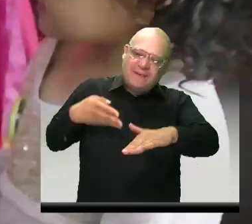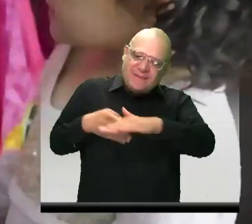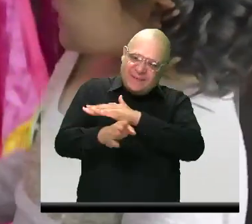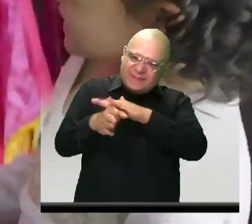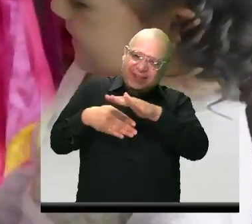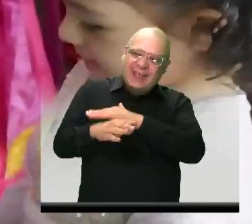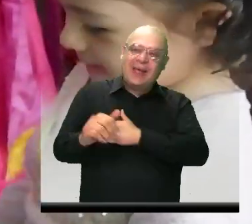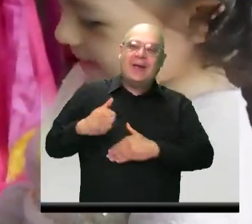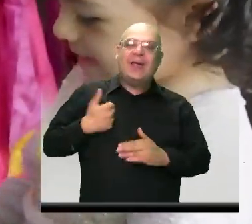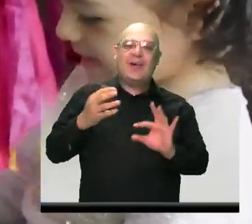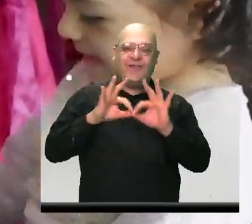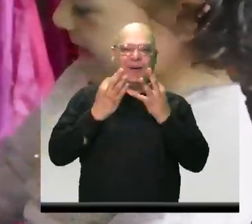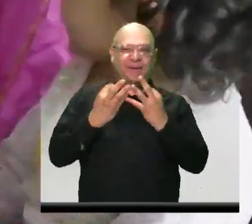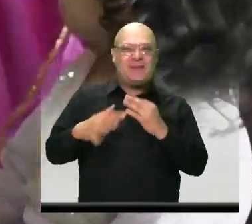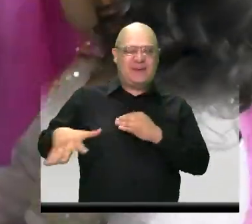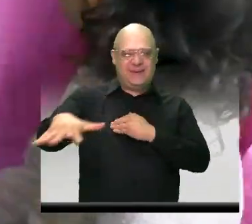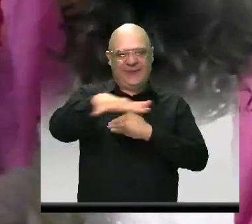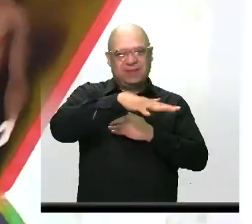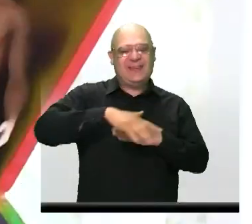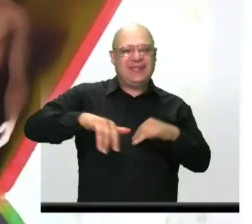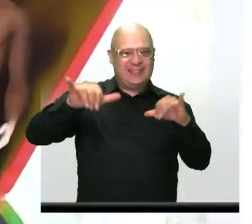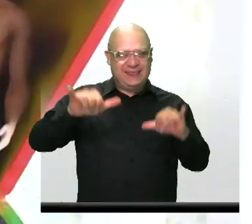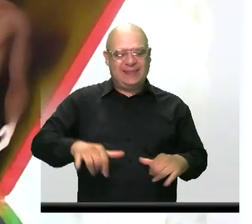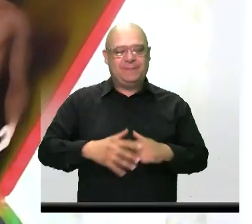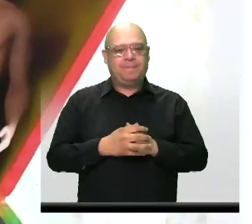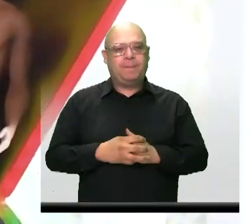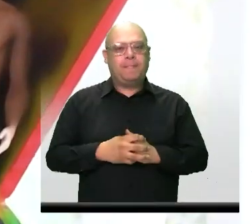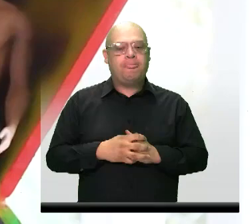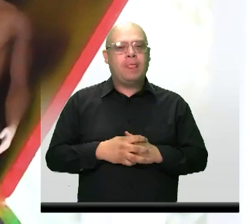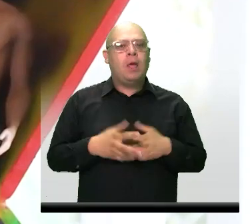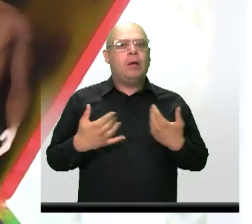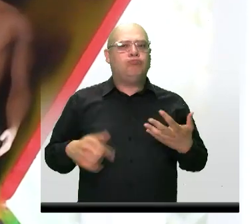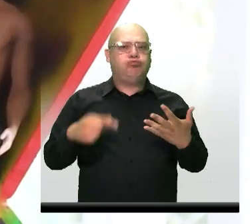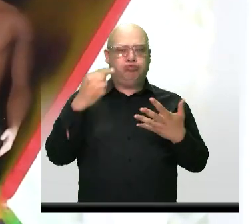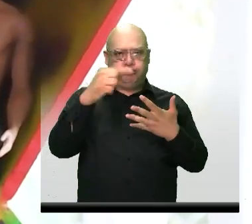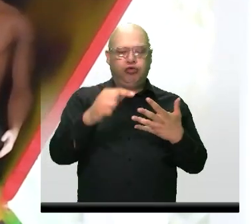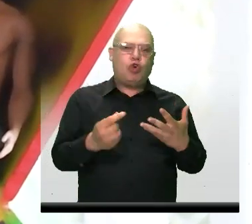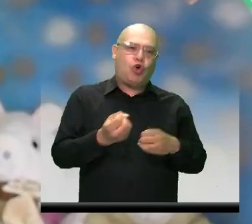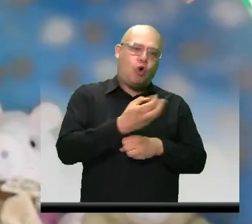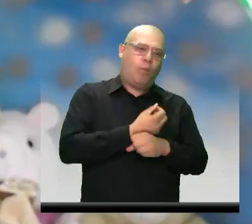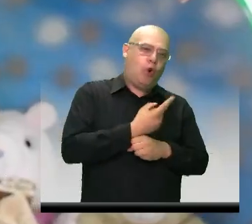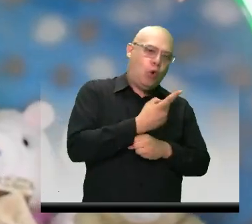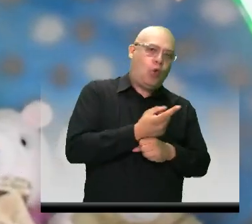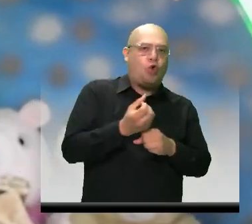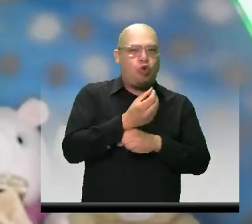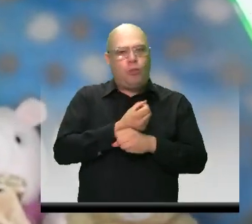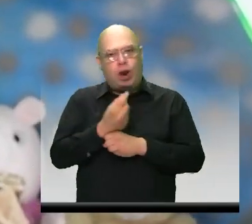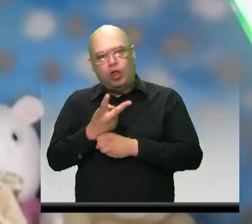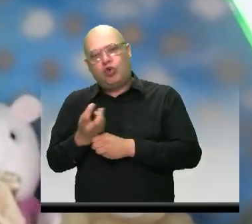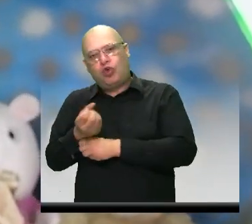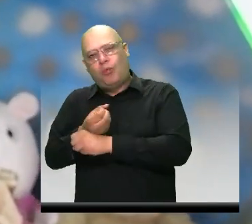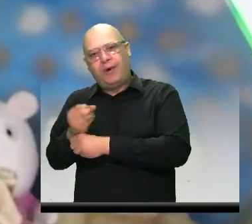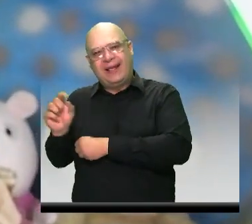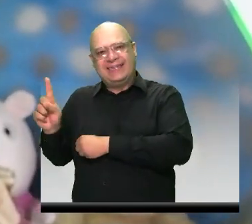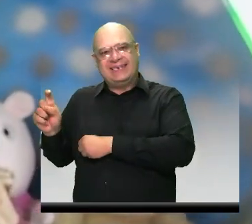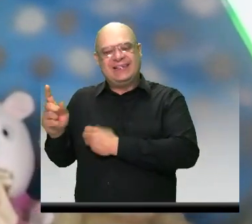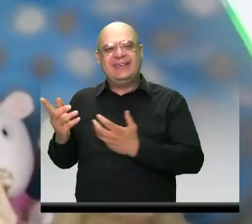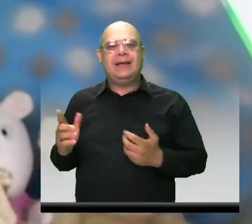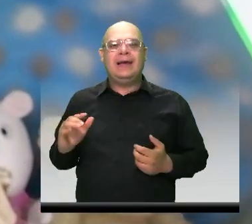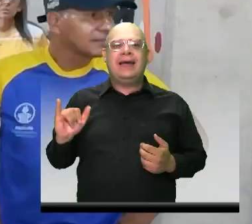familias de este sector de la ciudad, en el que confluyen las comunas 1, 2 y 6, en barrios como La